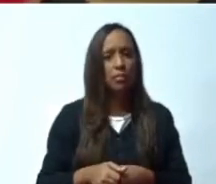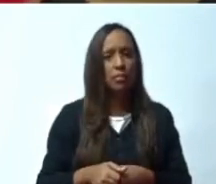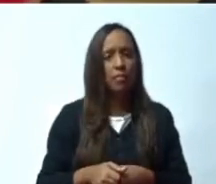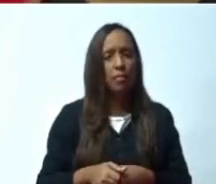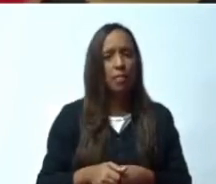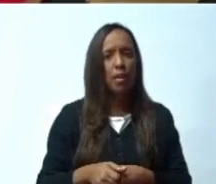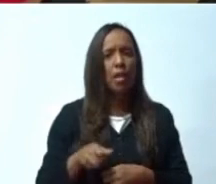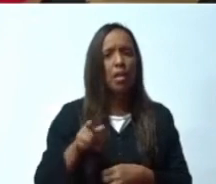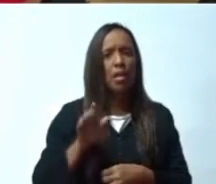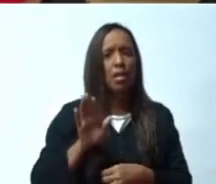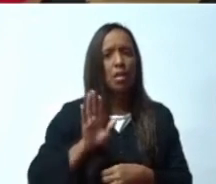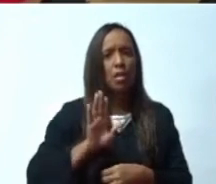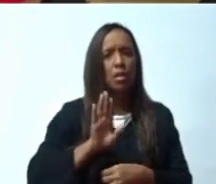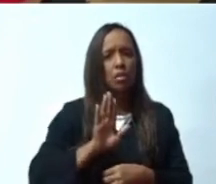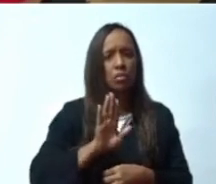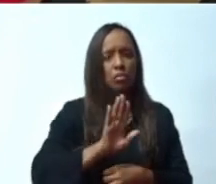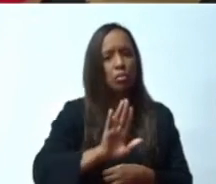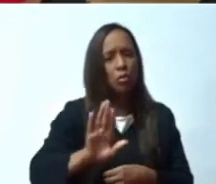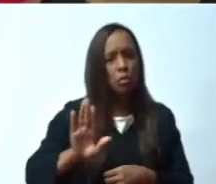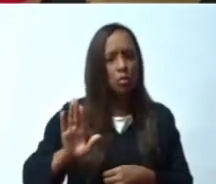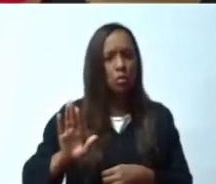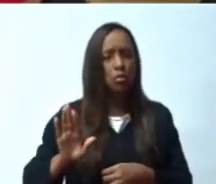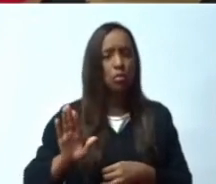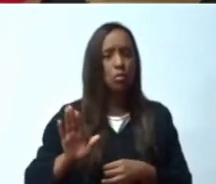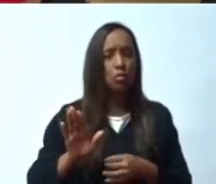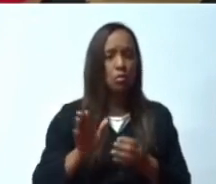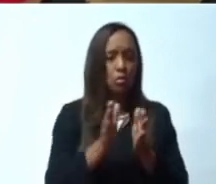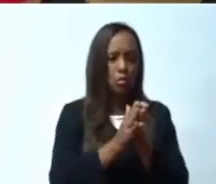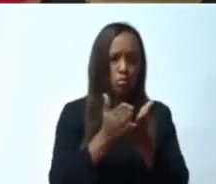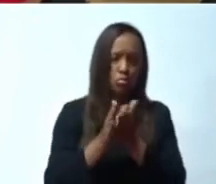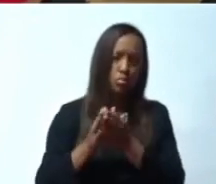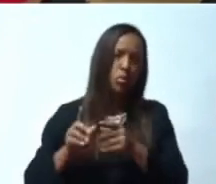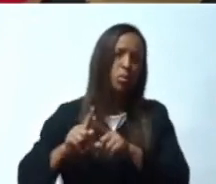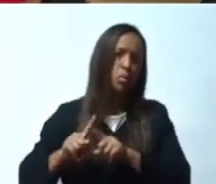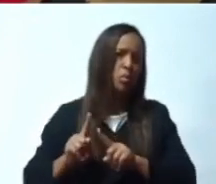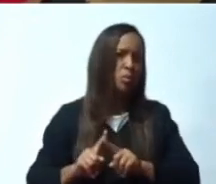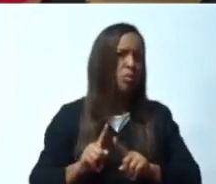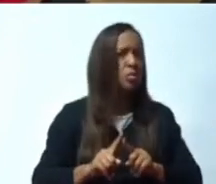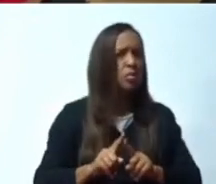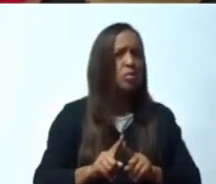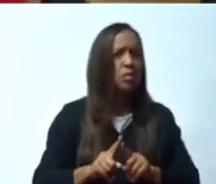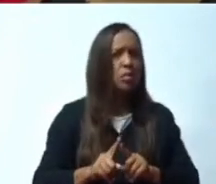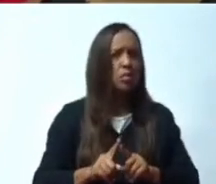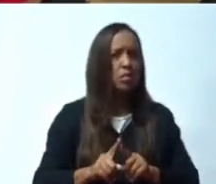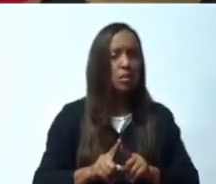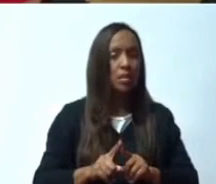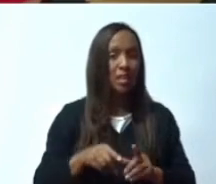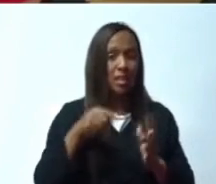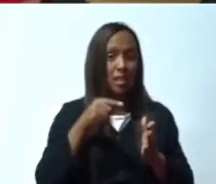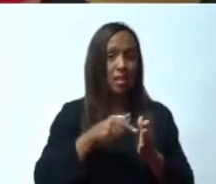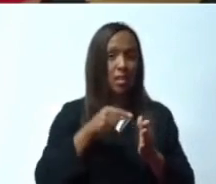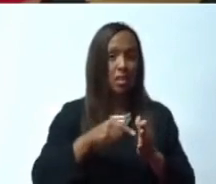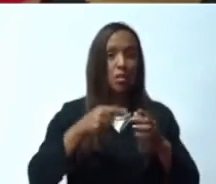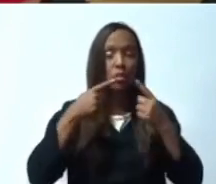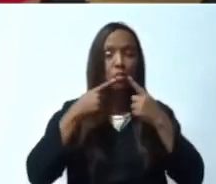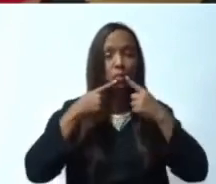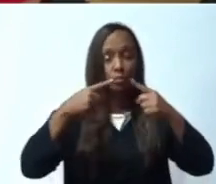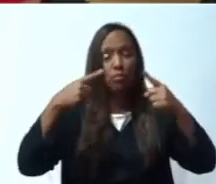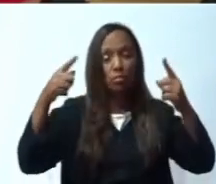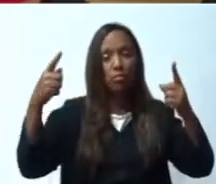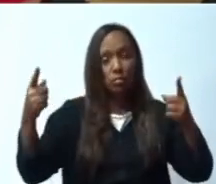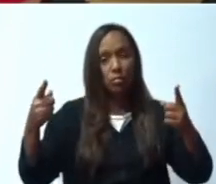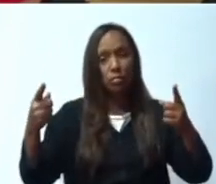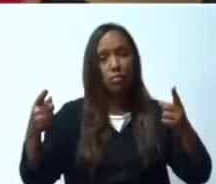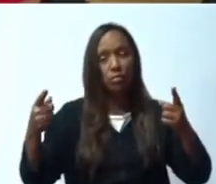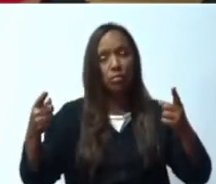podemos resaltar huellas de versos, además obras que han sido reseñadas por